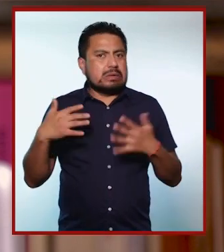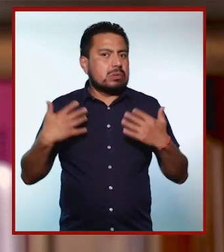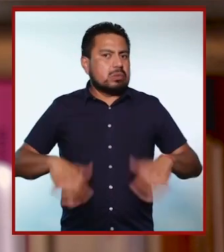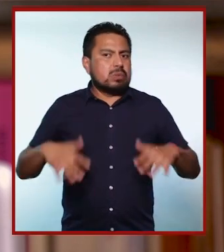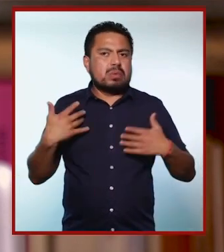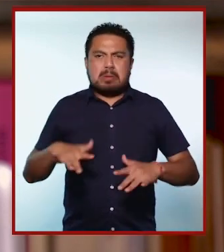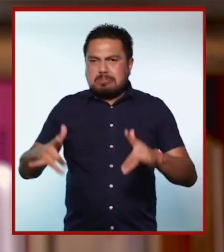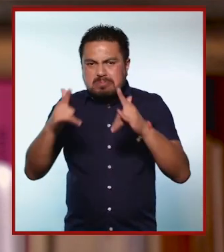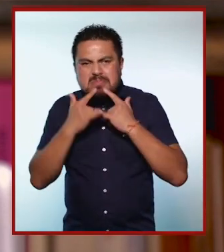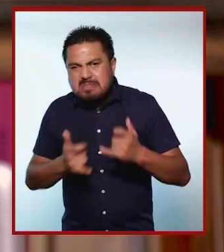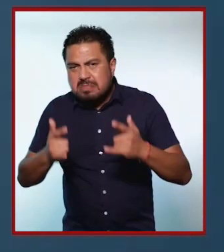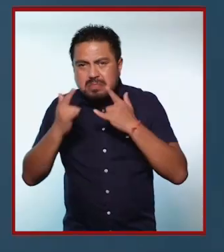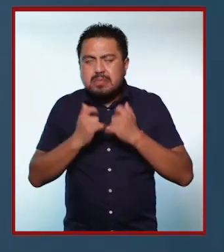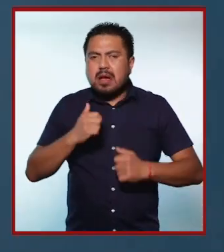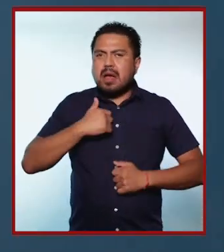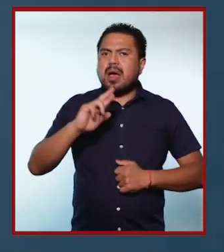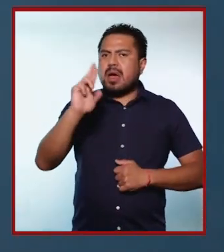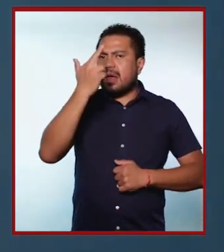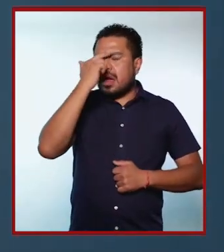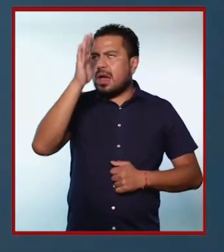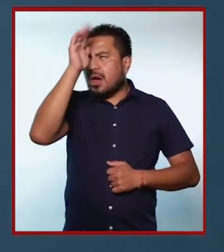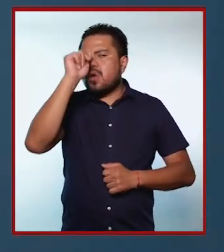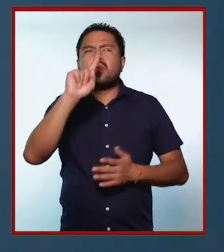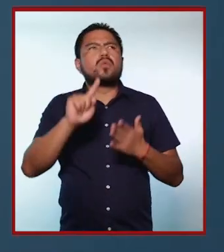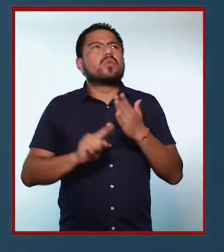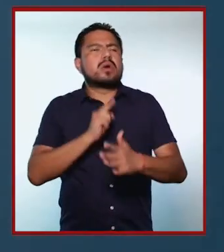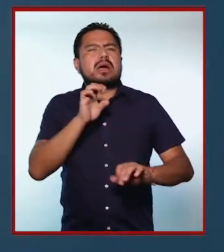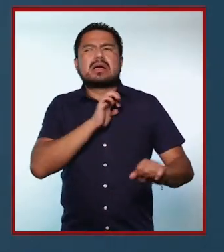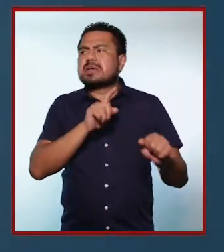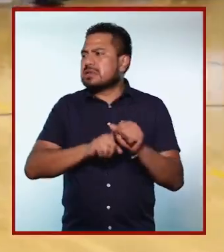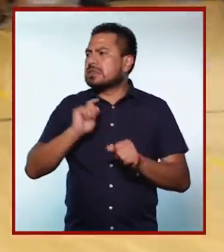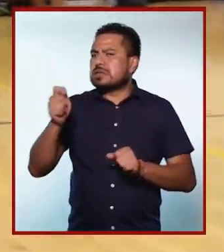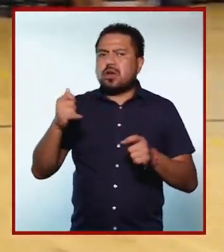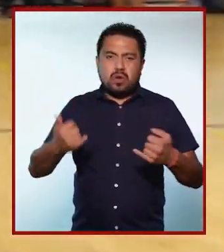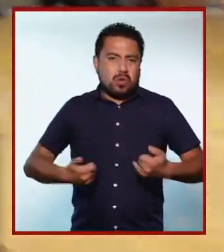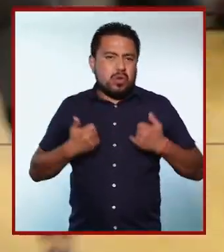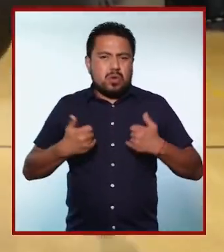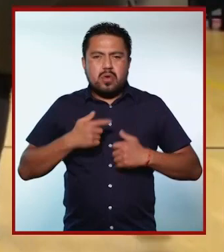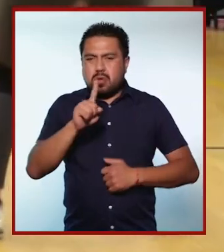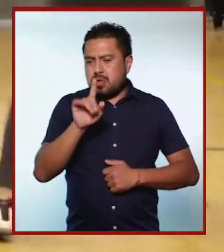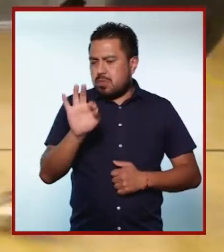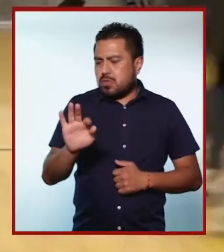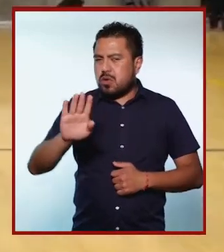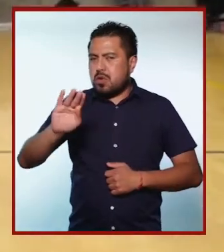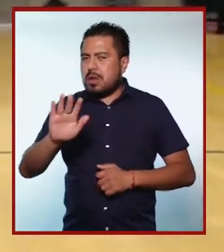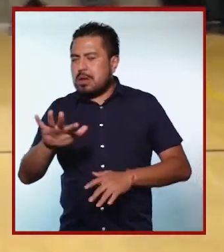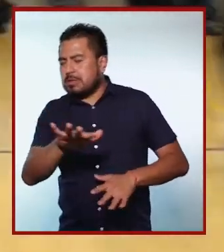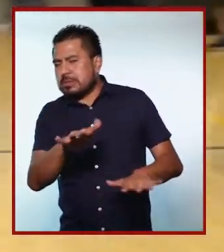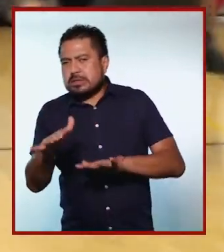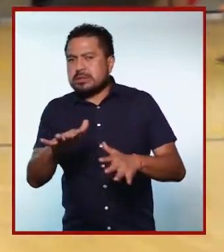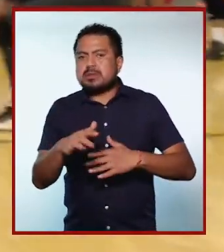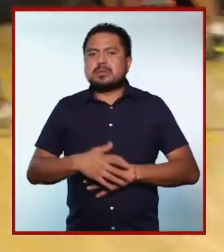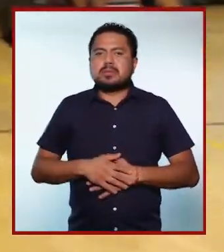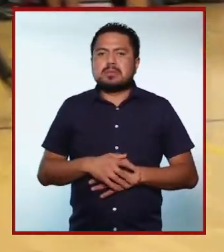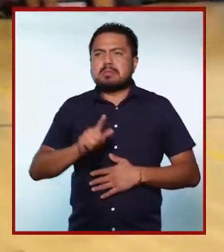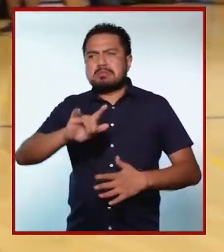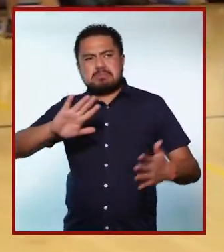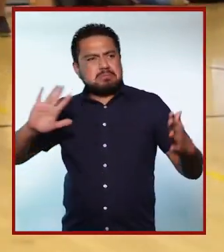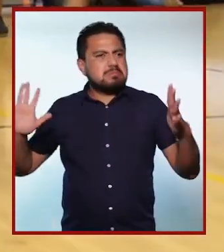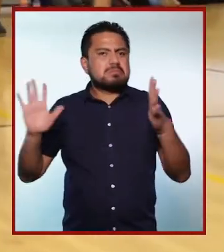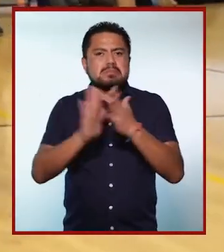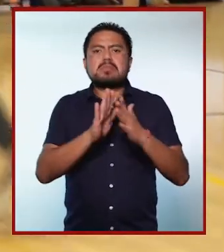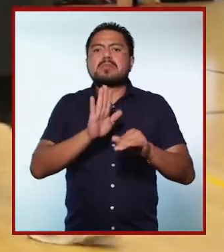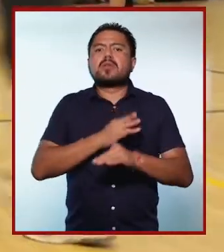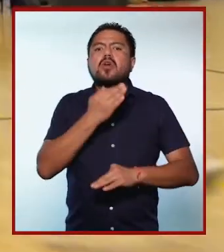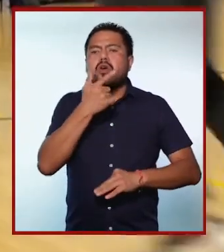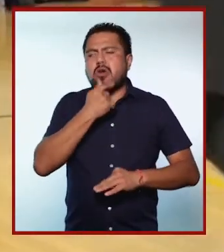era súper aguerrida, y entonces recuerdo una ocasión así particular, que era un chico de 1.90, más o menos, y le